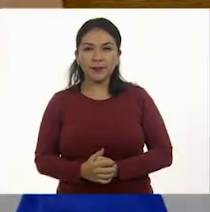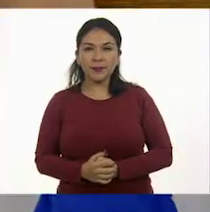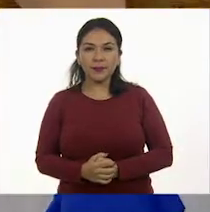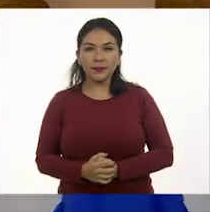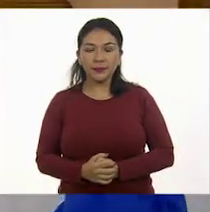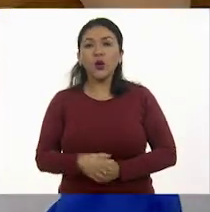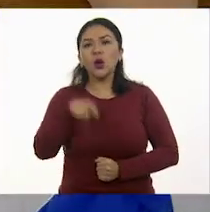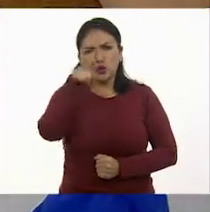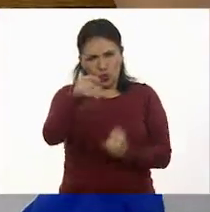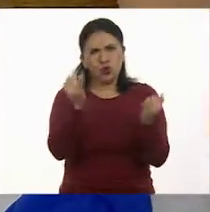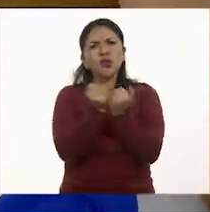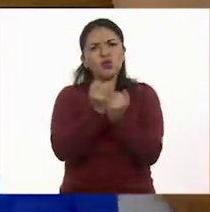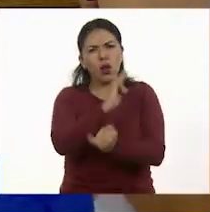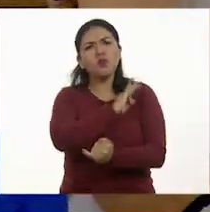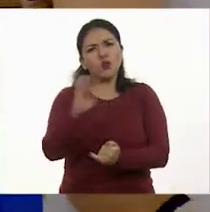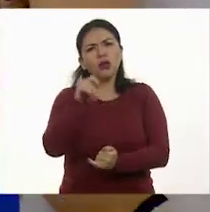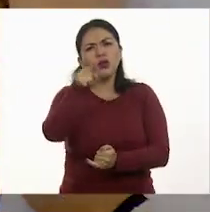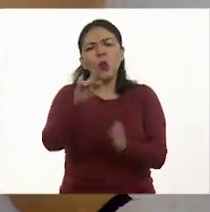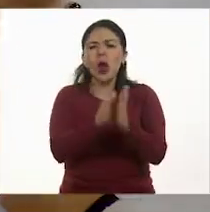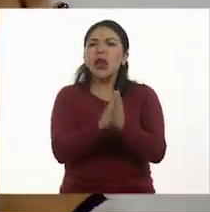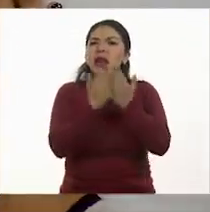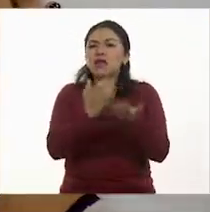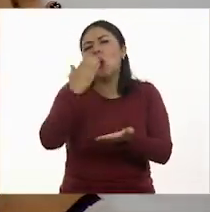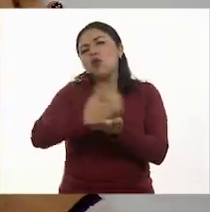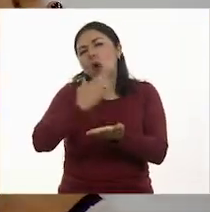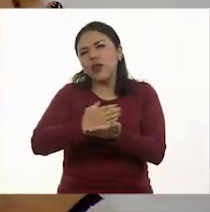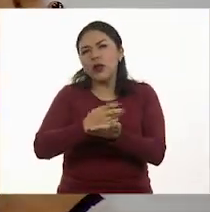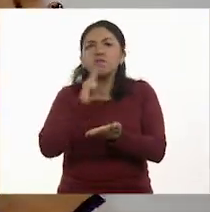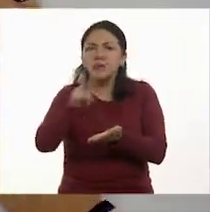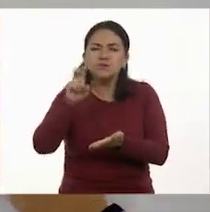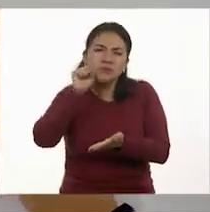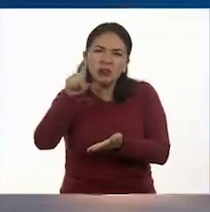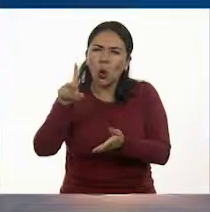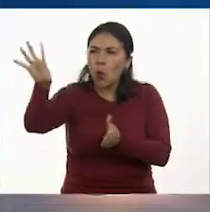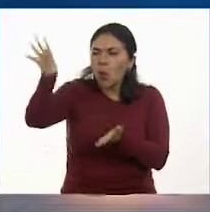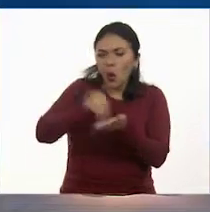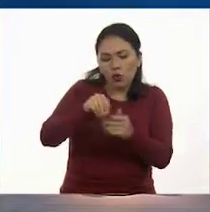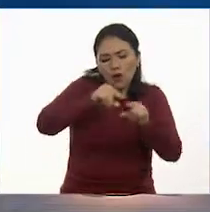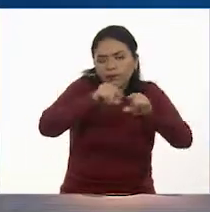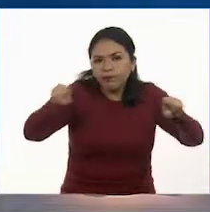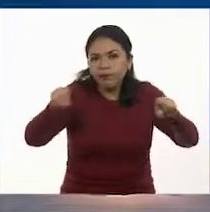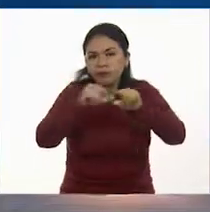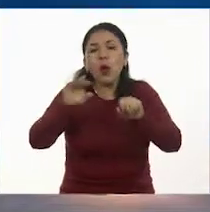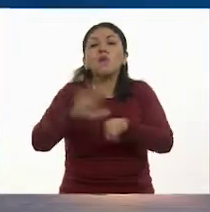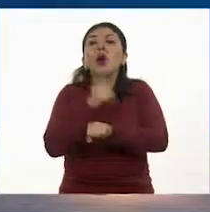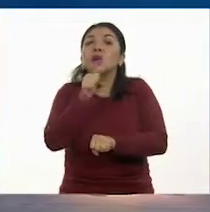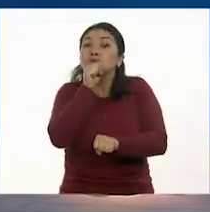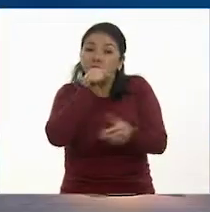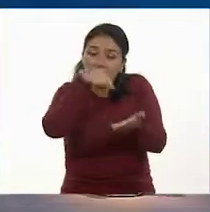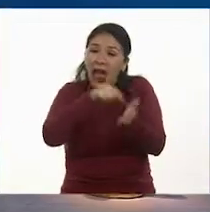Ustedes también pueden ir haciéndolas en su libreta. Sí, porque en el libro de texto nada más tienen una.